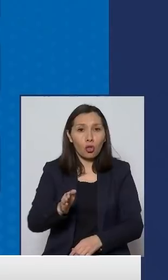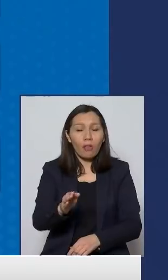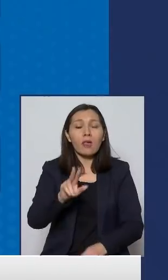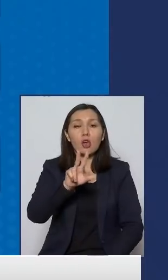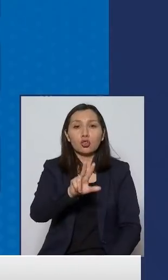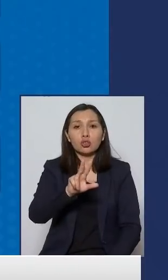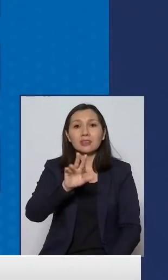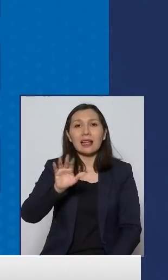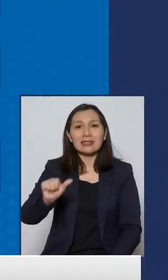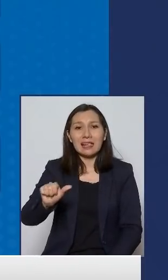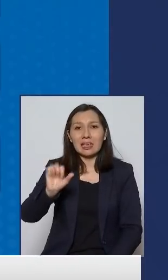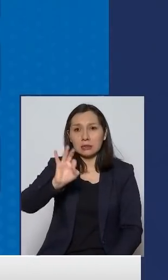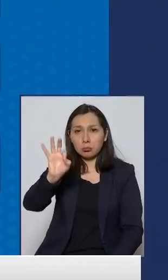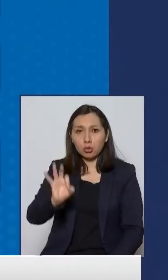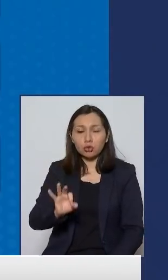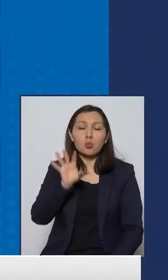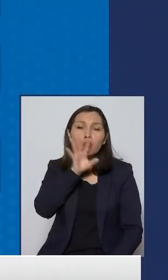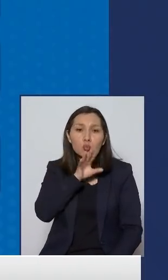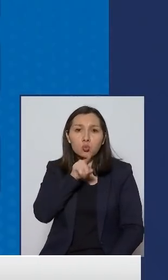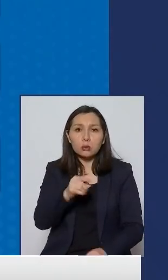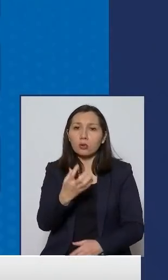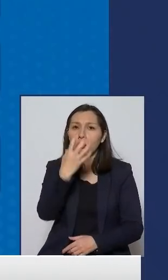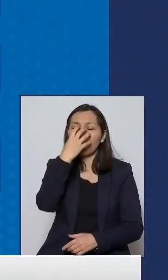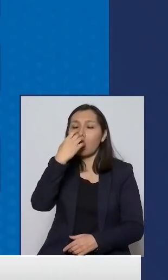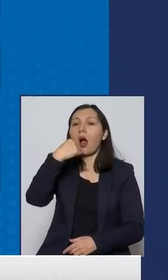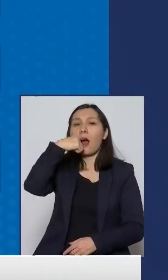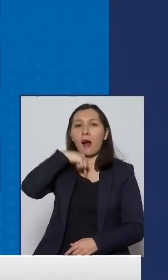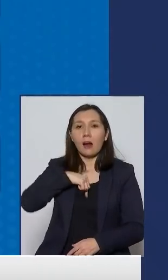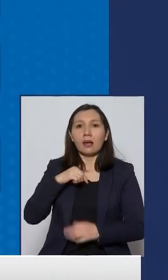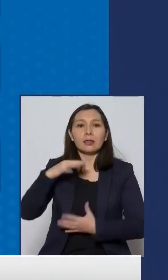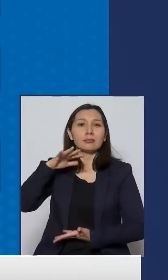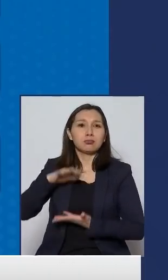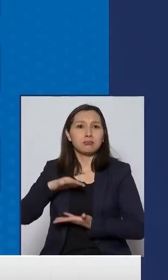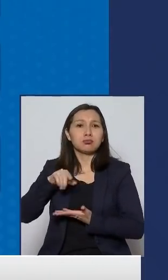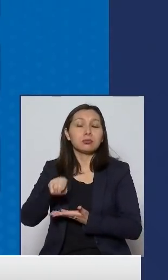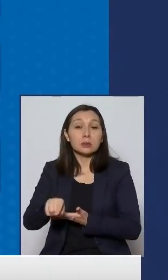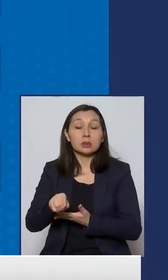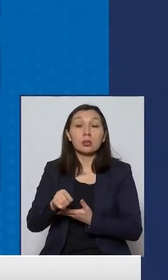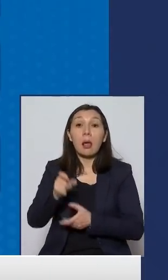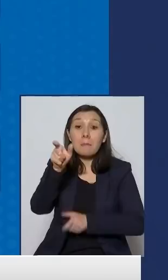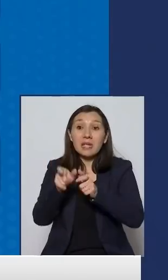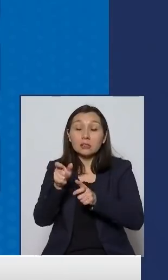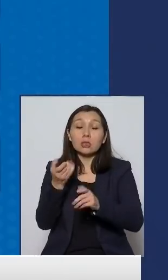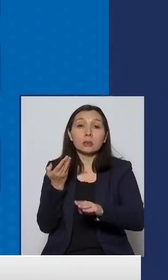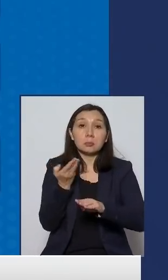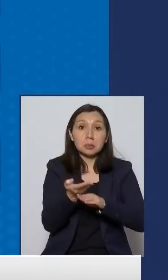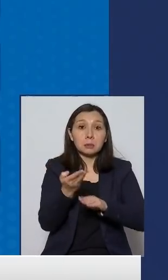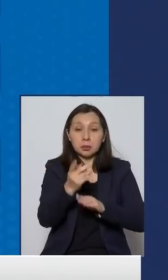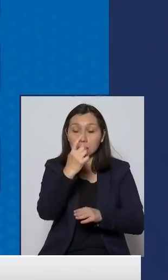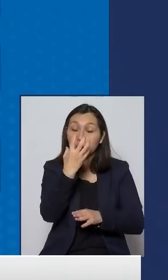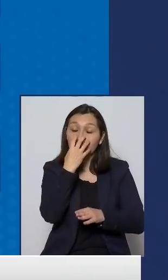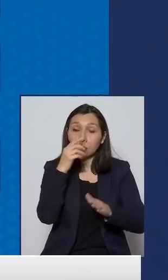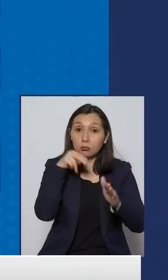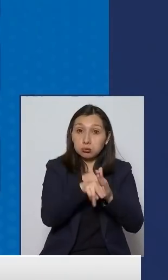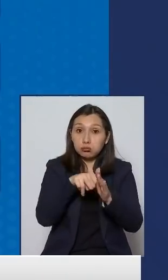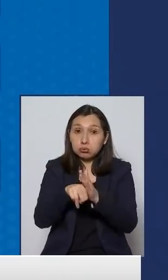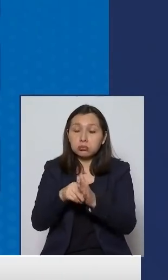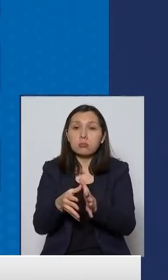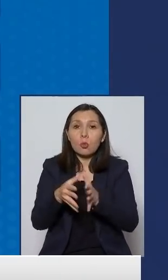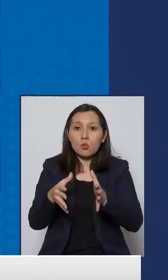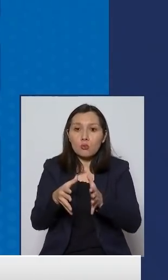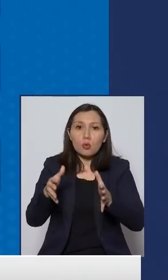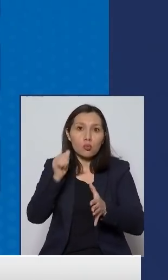en 86%, producto precisamente que los cupos de ventilación mecánica están aumentando